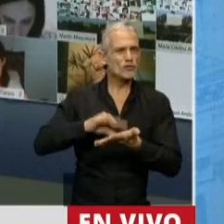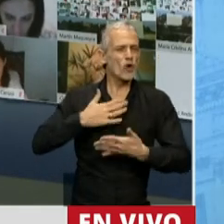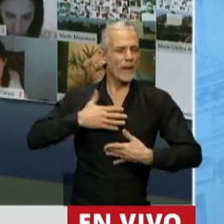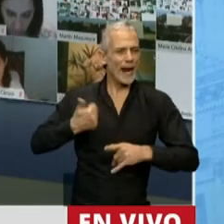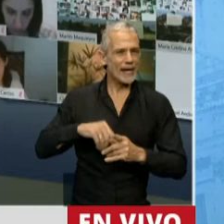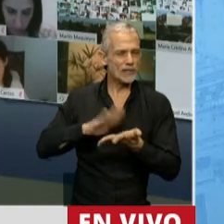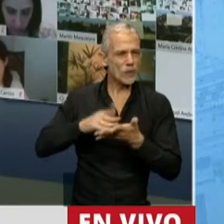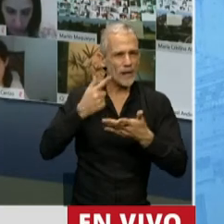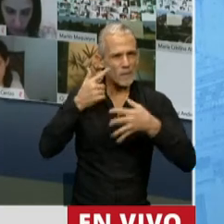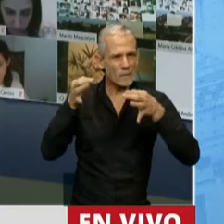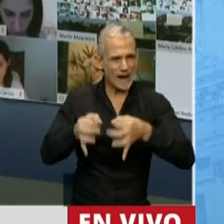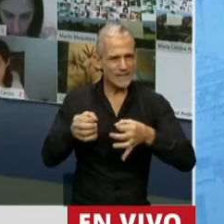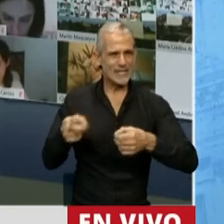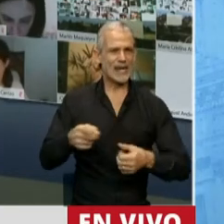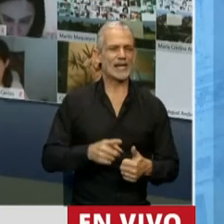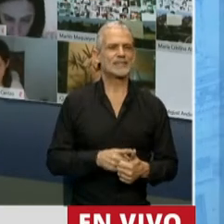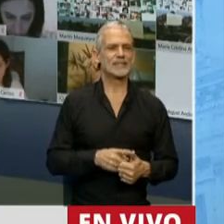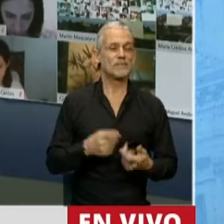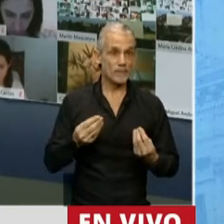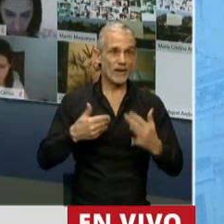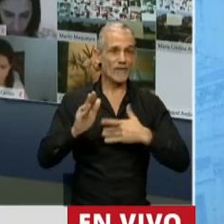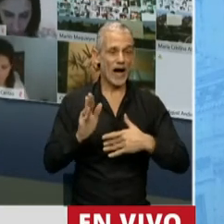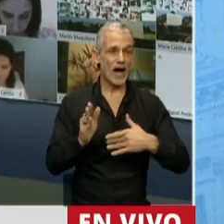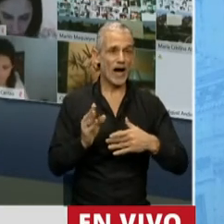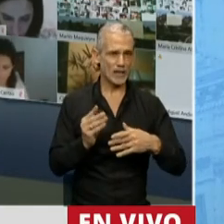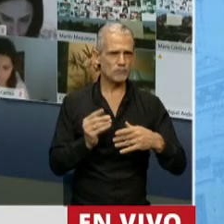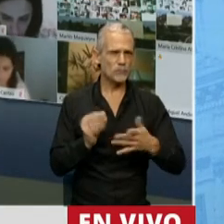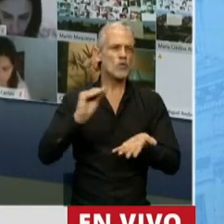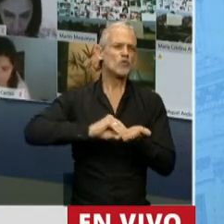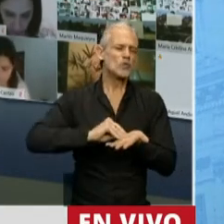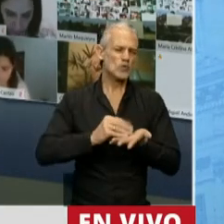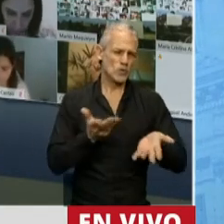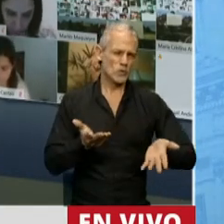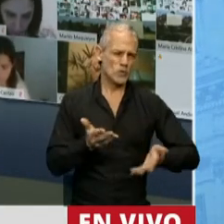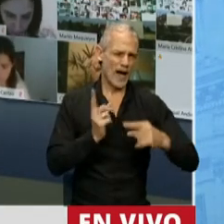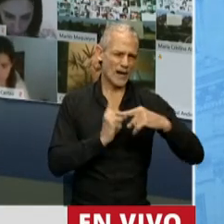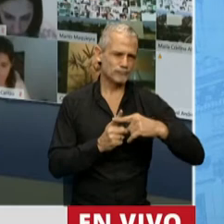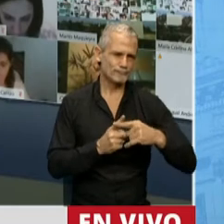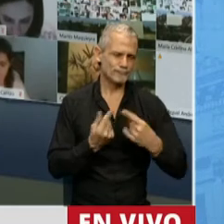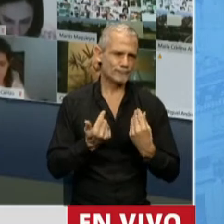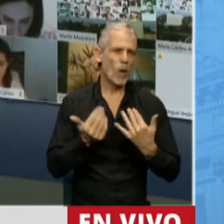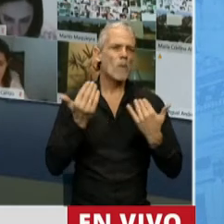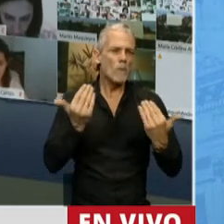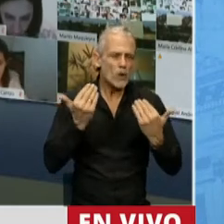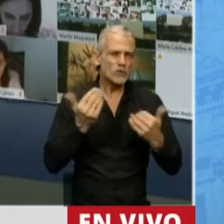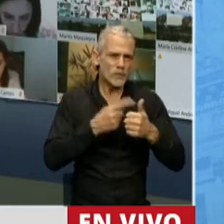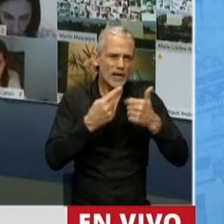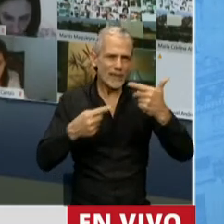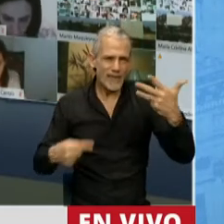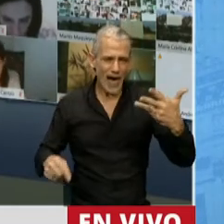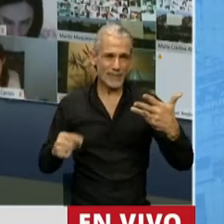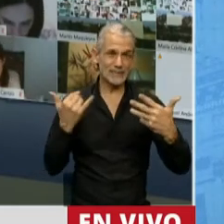soberanía sobre Malvinas va a sumar, porque todas las posibilidades son